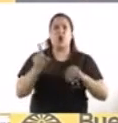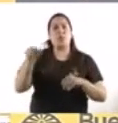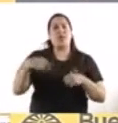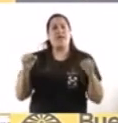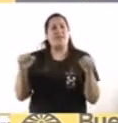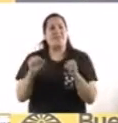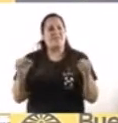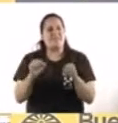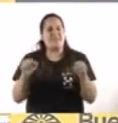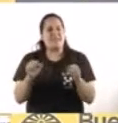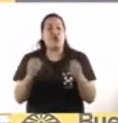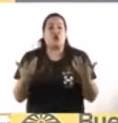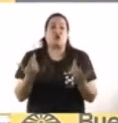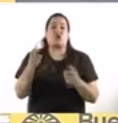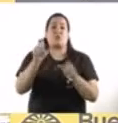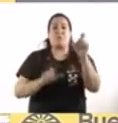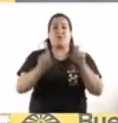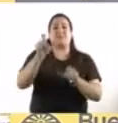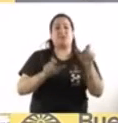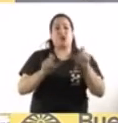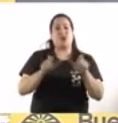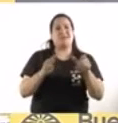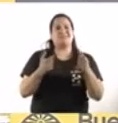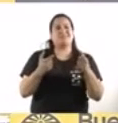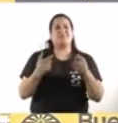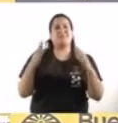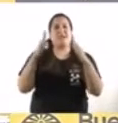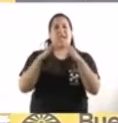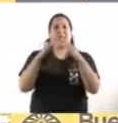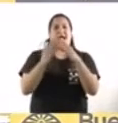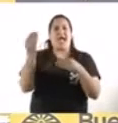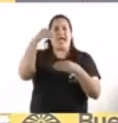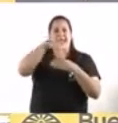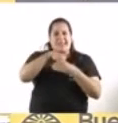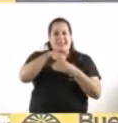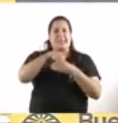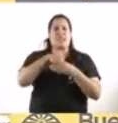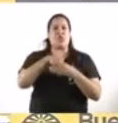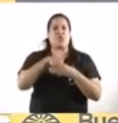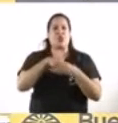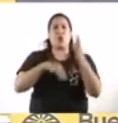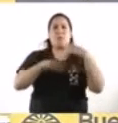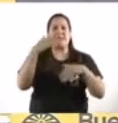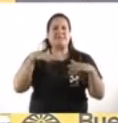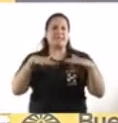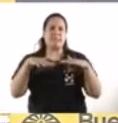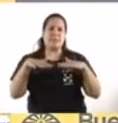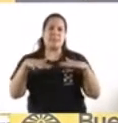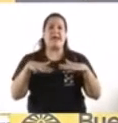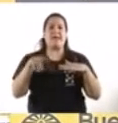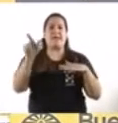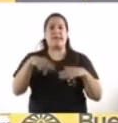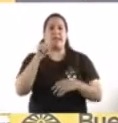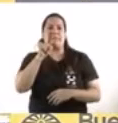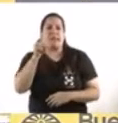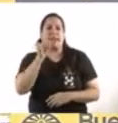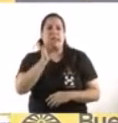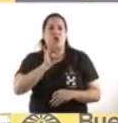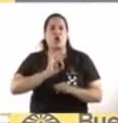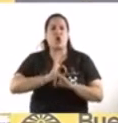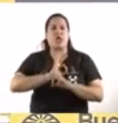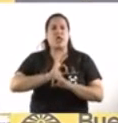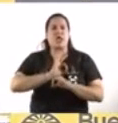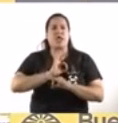cada vez más actividades adentro, lo cual genera un mayor riesgo de contagio. Y por otro lado, están apareciendo